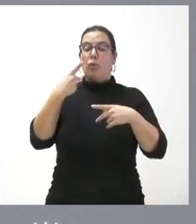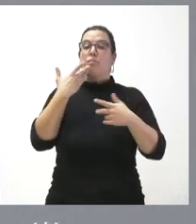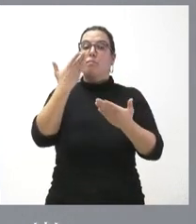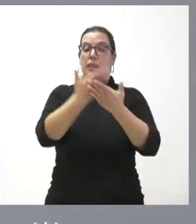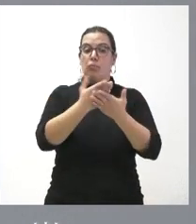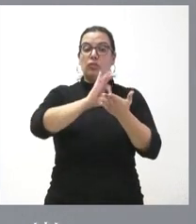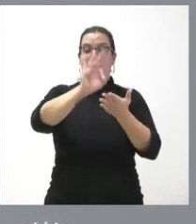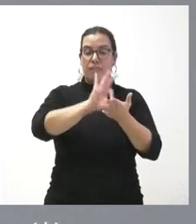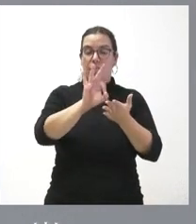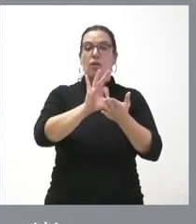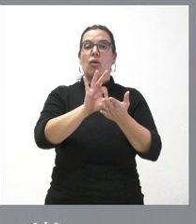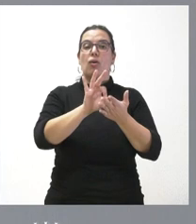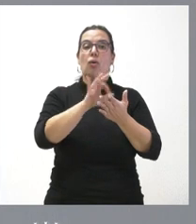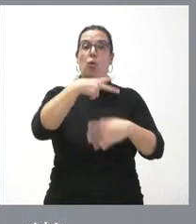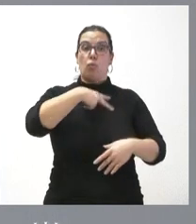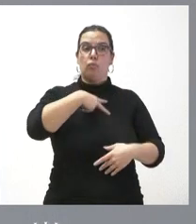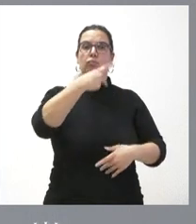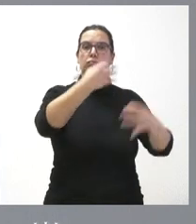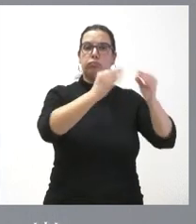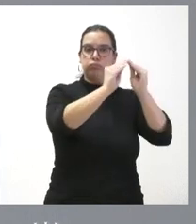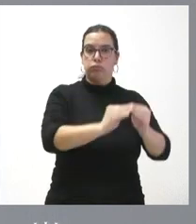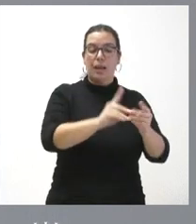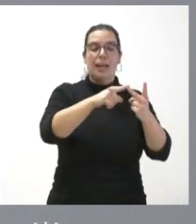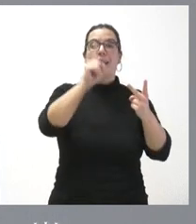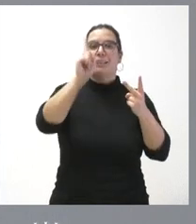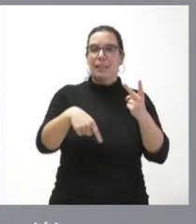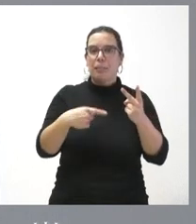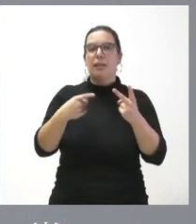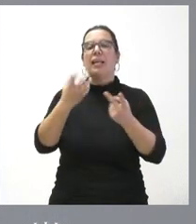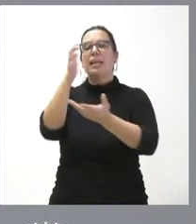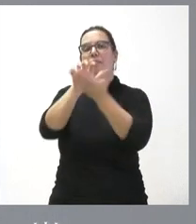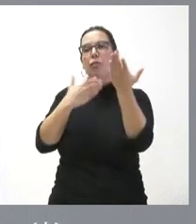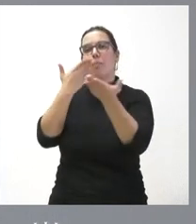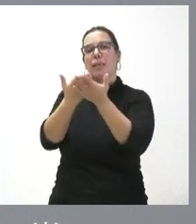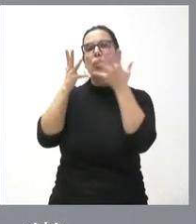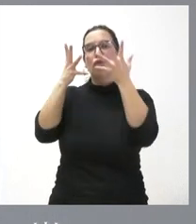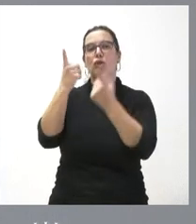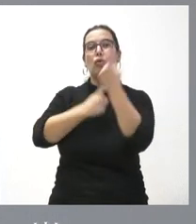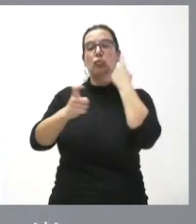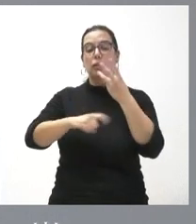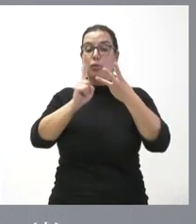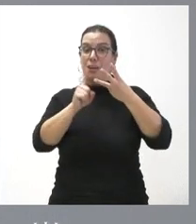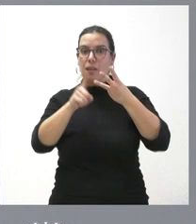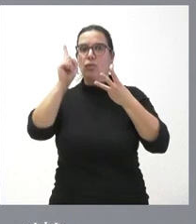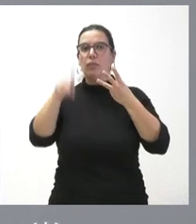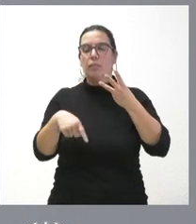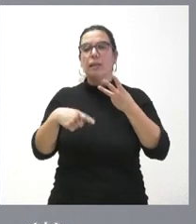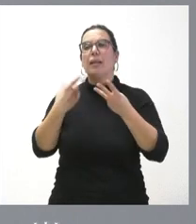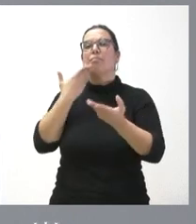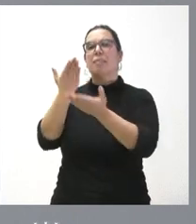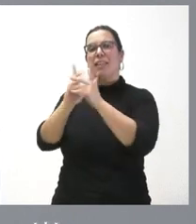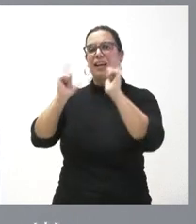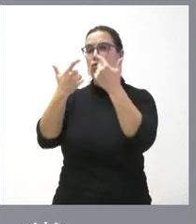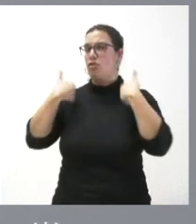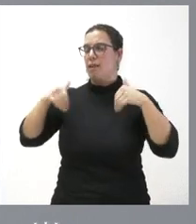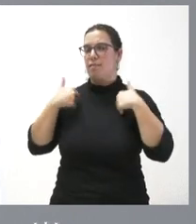servicios jurídicos ir preparando toda la documentación para solicitar el informe del consejo consultivo y en tercer lugar solicitar la convocatoria del consejo de política